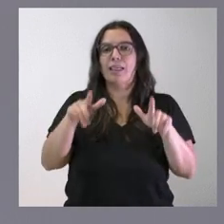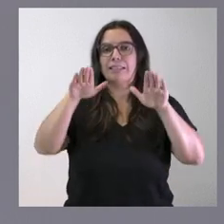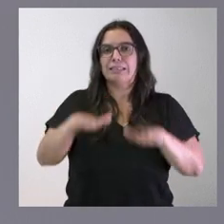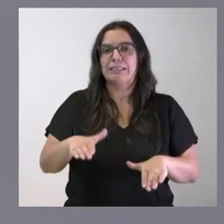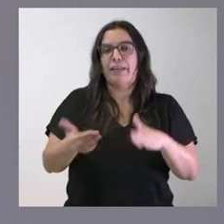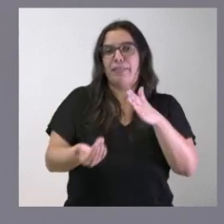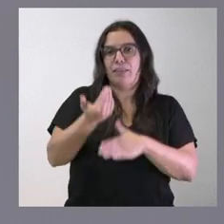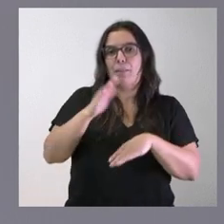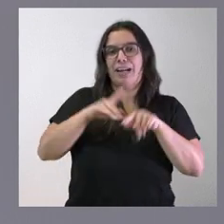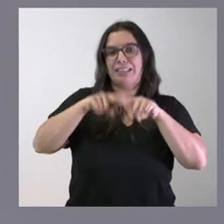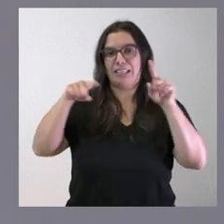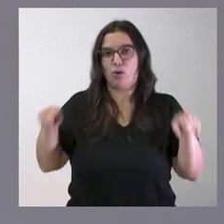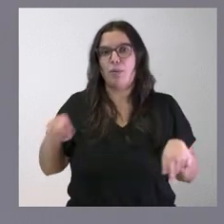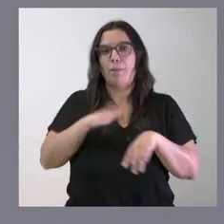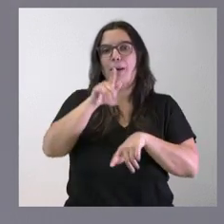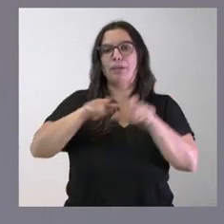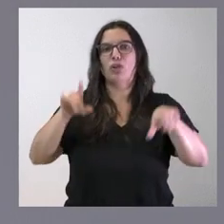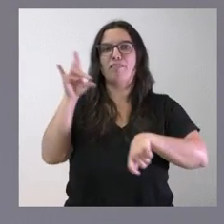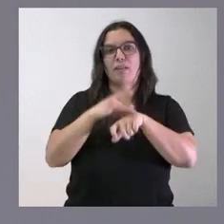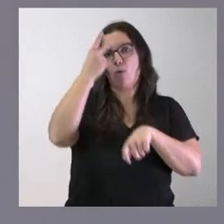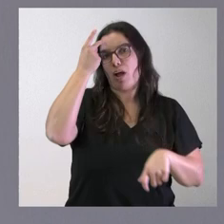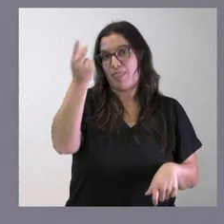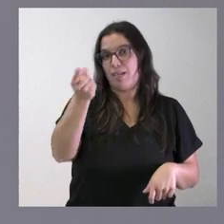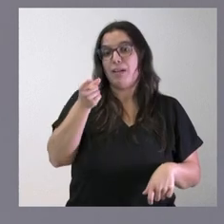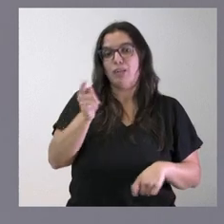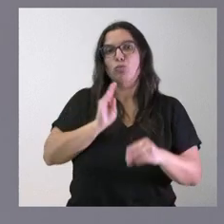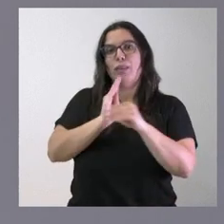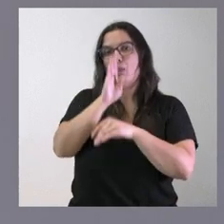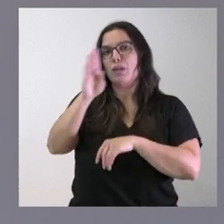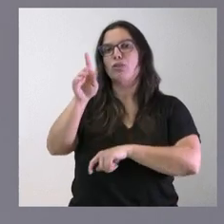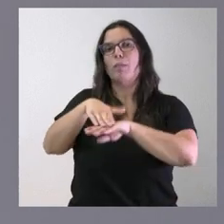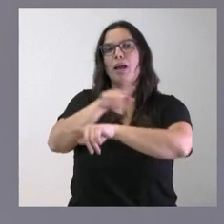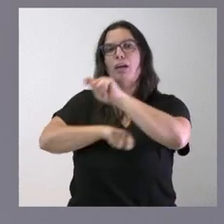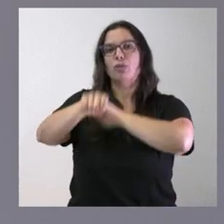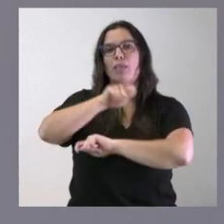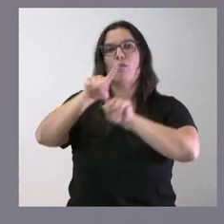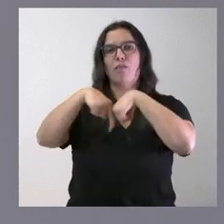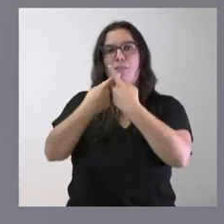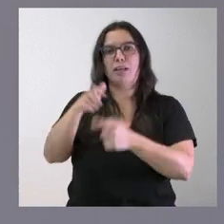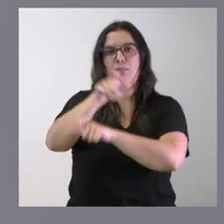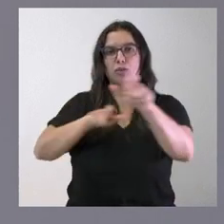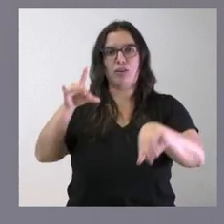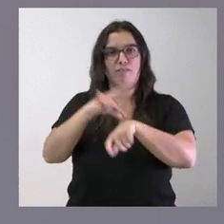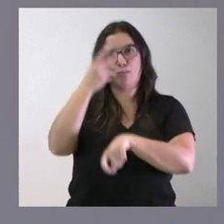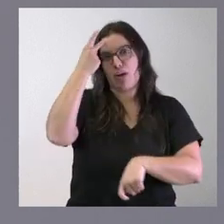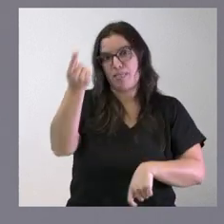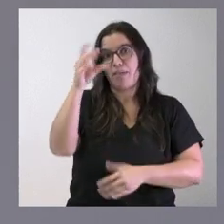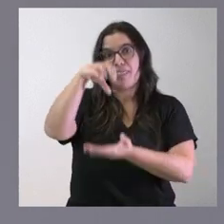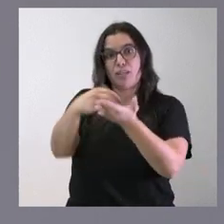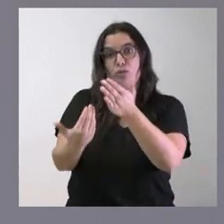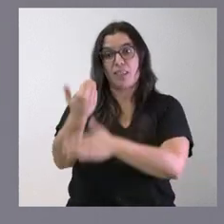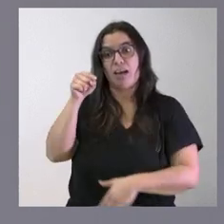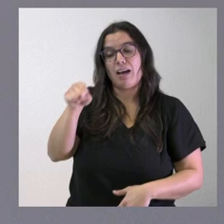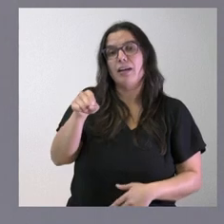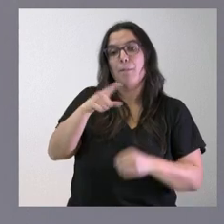en Segovia para enfermos de Alzheimer. Es una subvención, en este caso, a la Asociación de Familiares de Enfermos de Alzheimer para un centro de día que va a contar